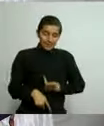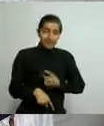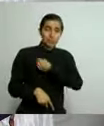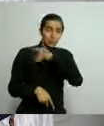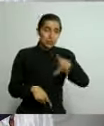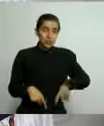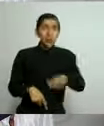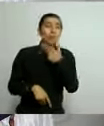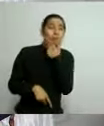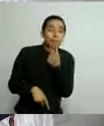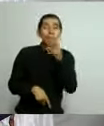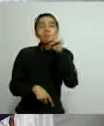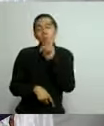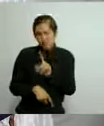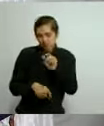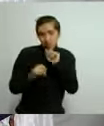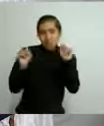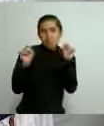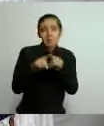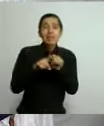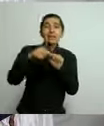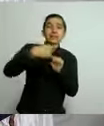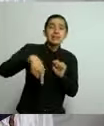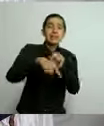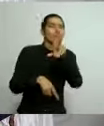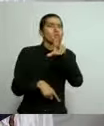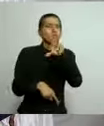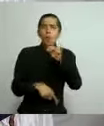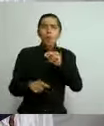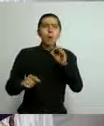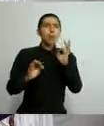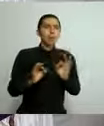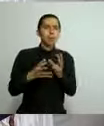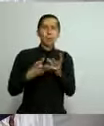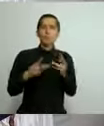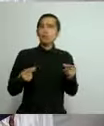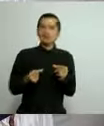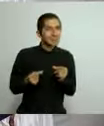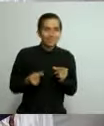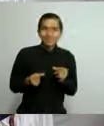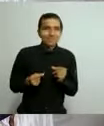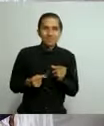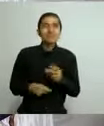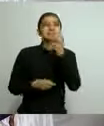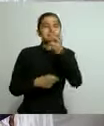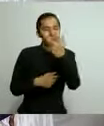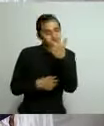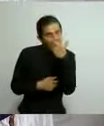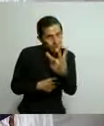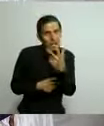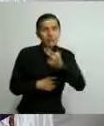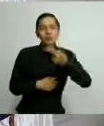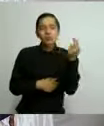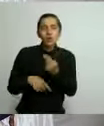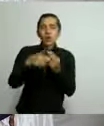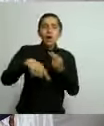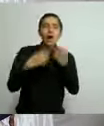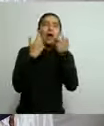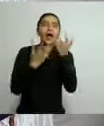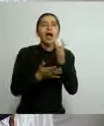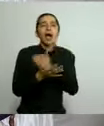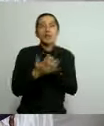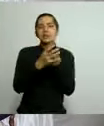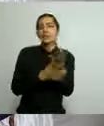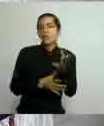presidentes municipales para no relajar las medidas sanitarias. Tómalo en serio, que no te maten